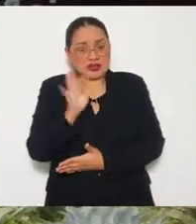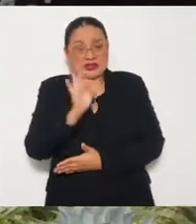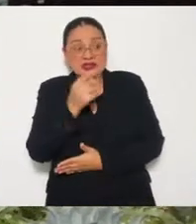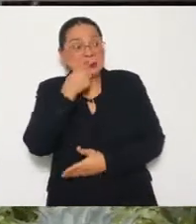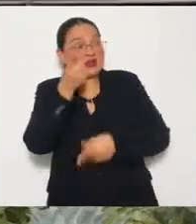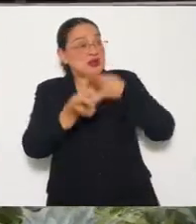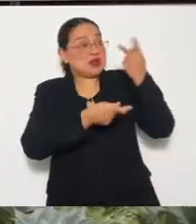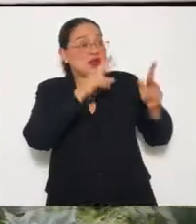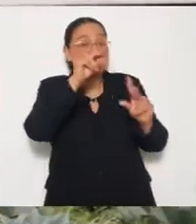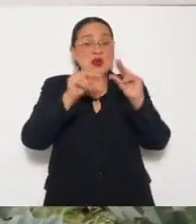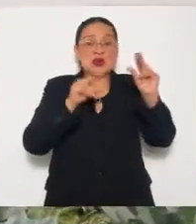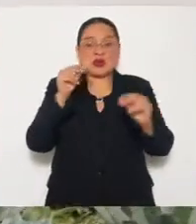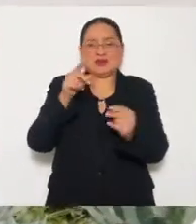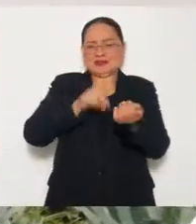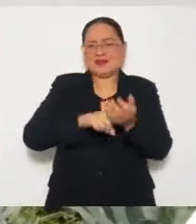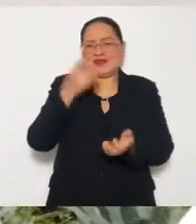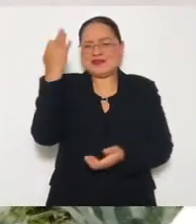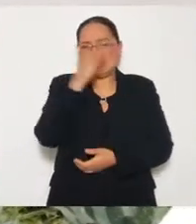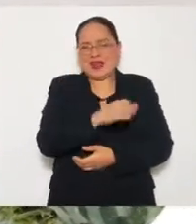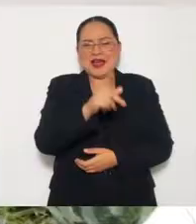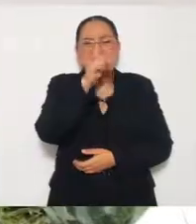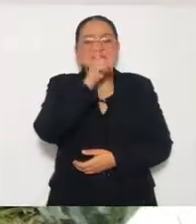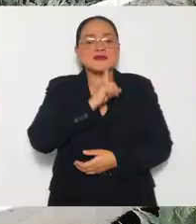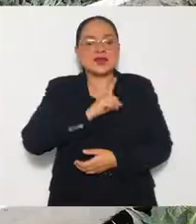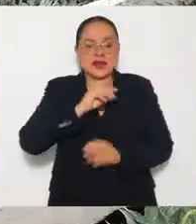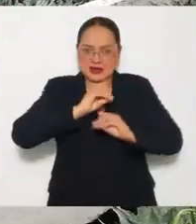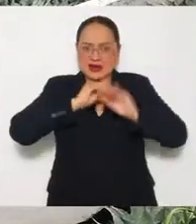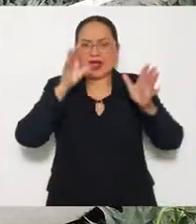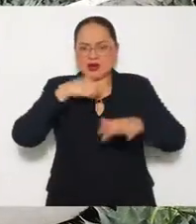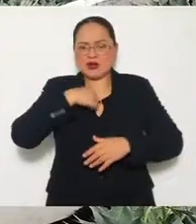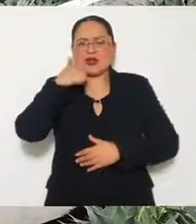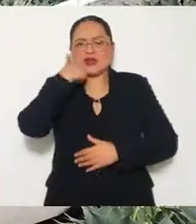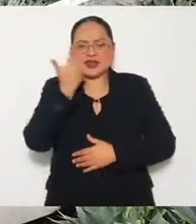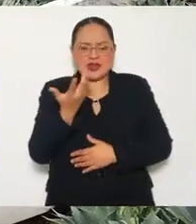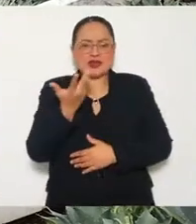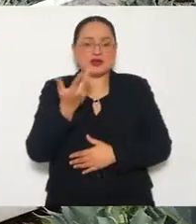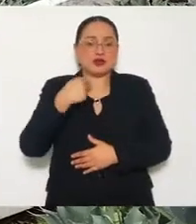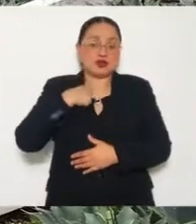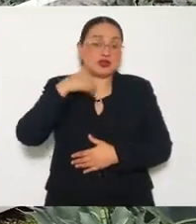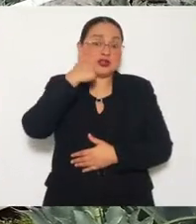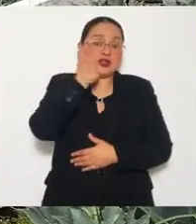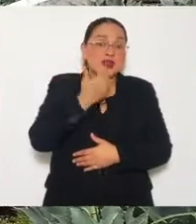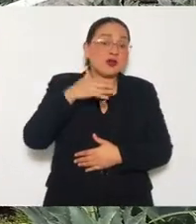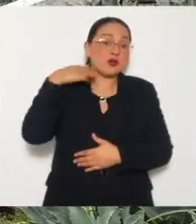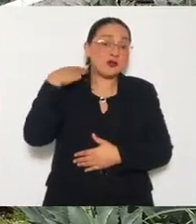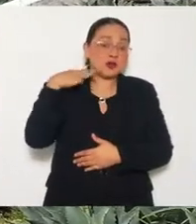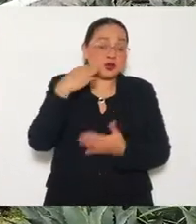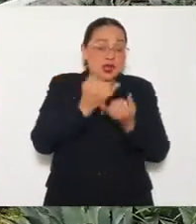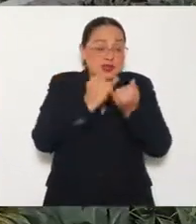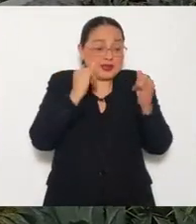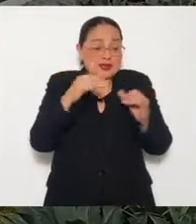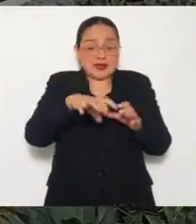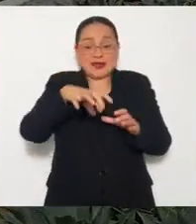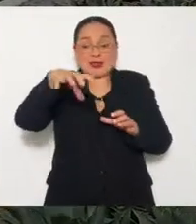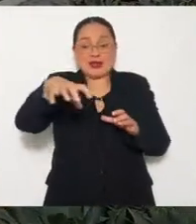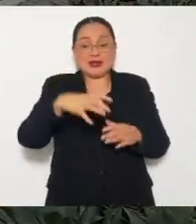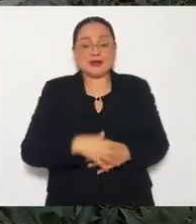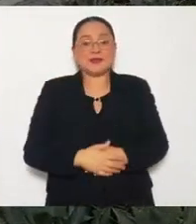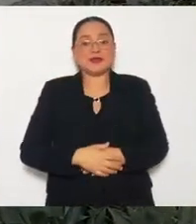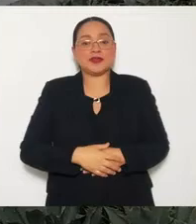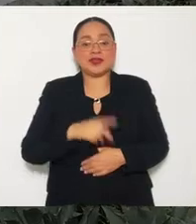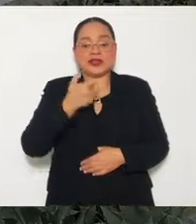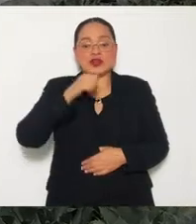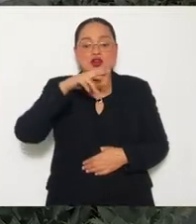falso y mentiroso. Por supuesto que me gustaría. Me gustaría hasta independizar a Michoacán. El té en